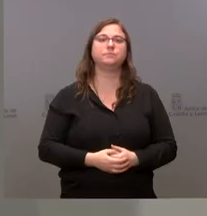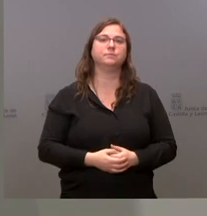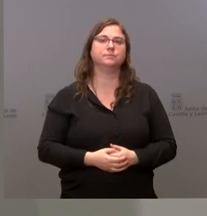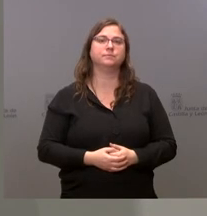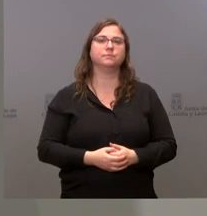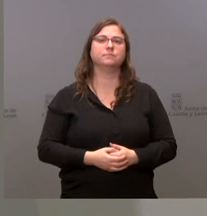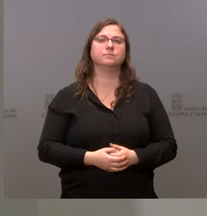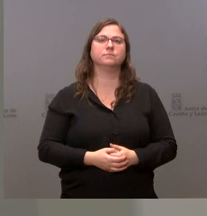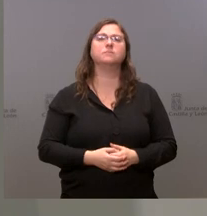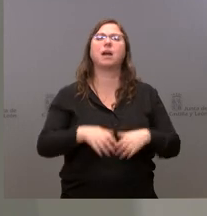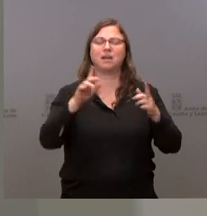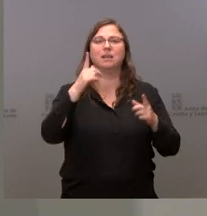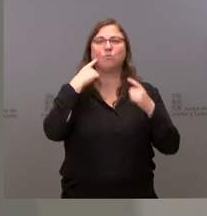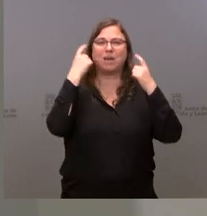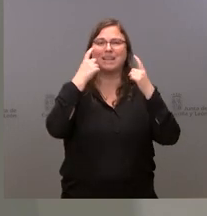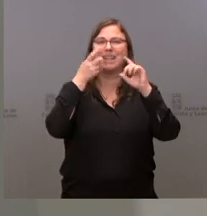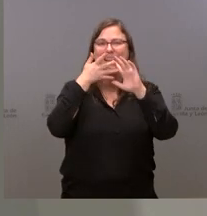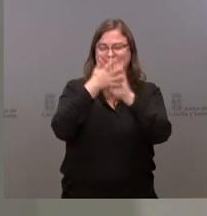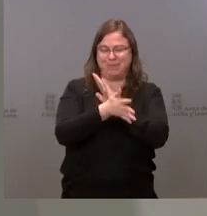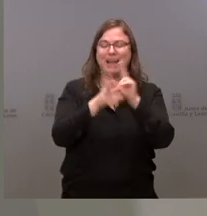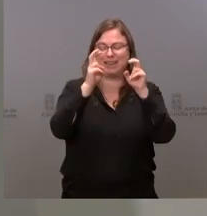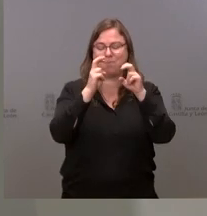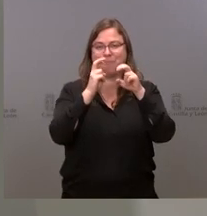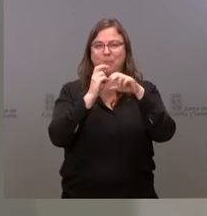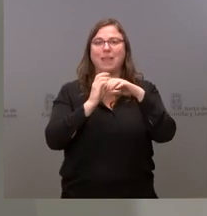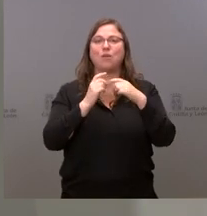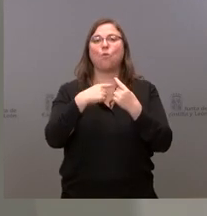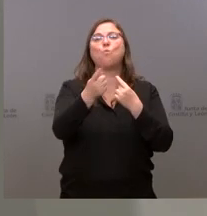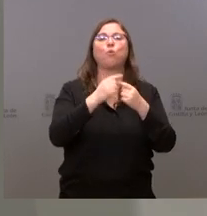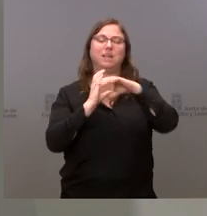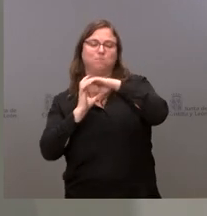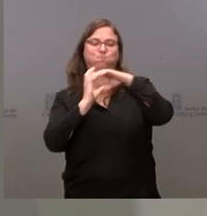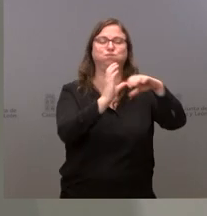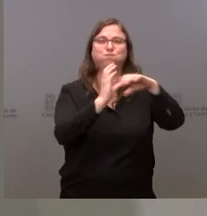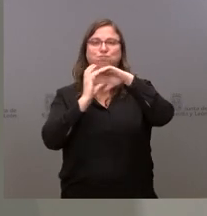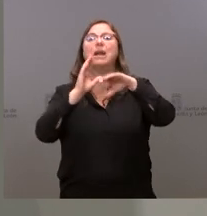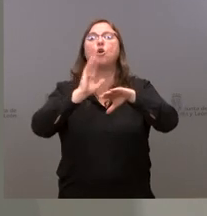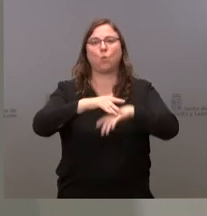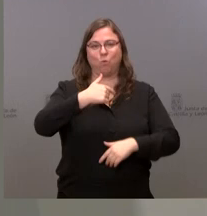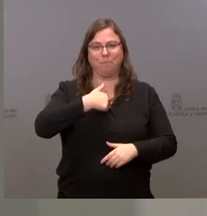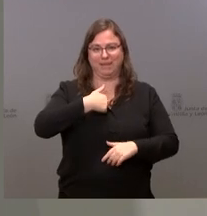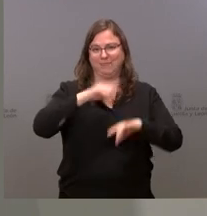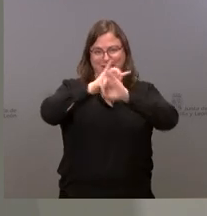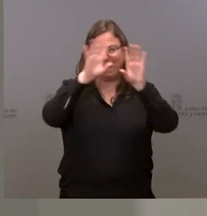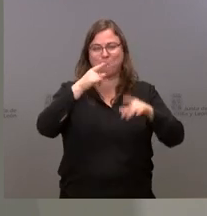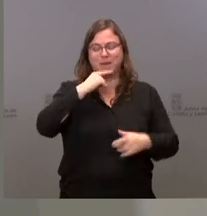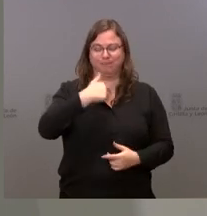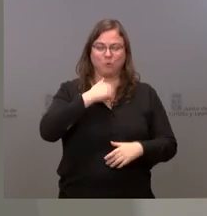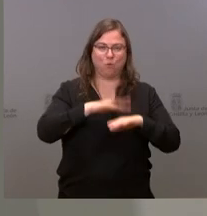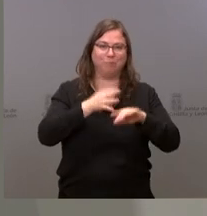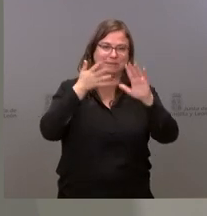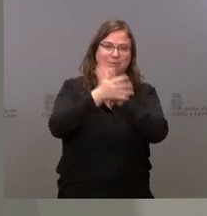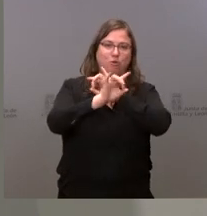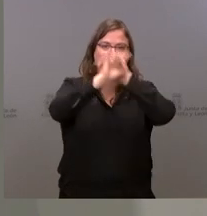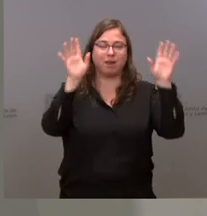Pues procurar explicar esto de las unidades móviles y ha sido culpa mía no haberlo aclarado. Hay dos